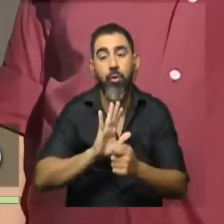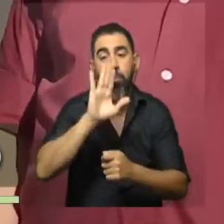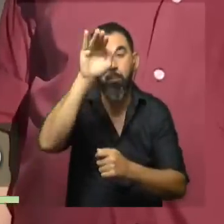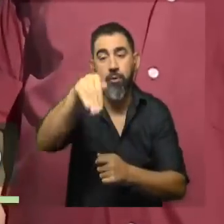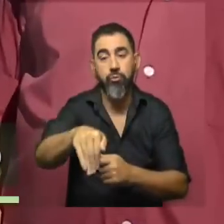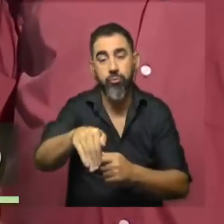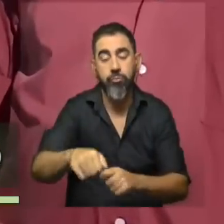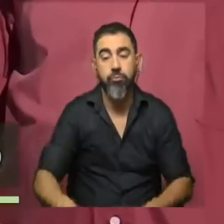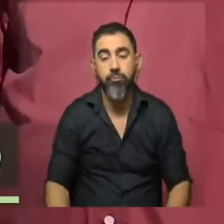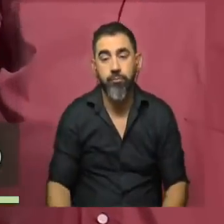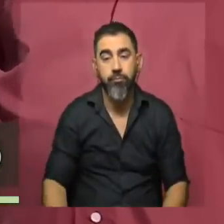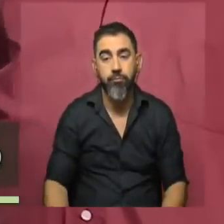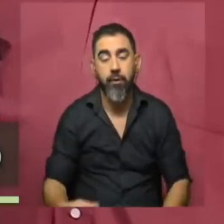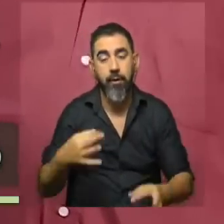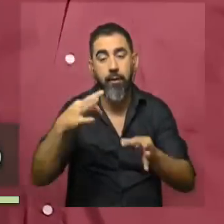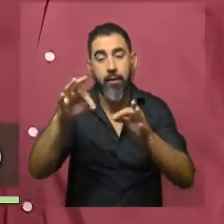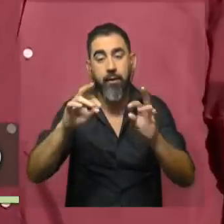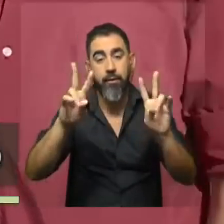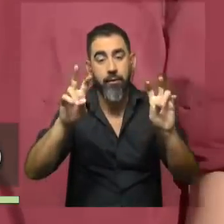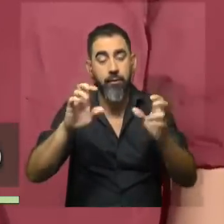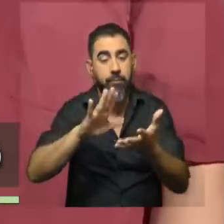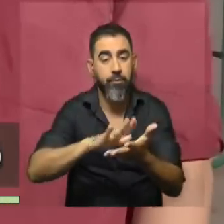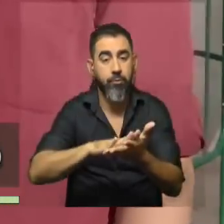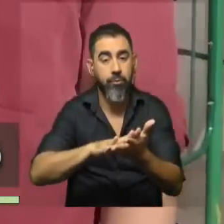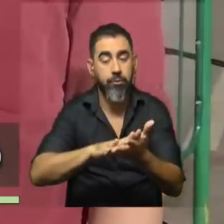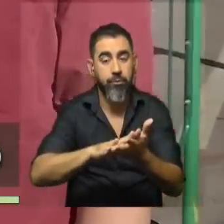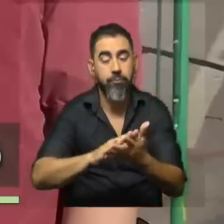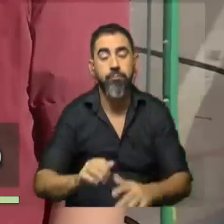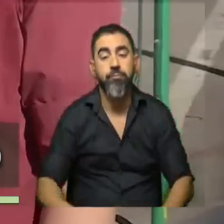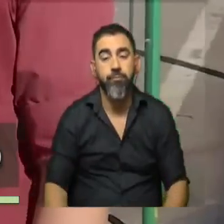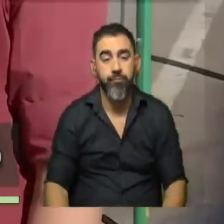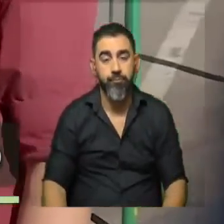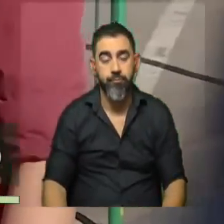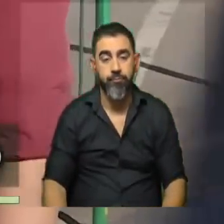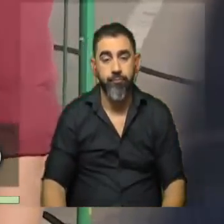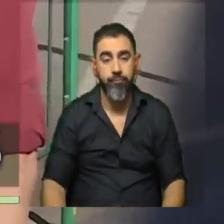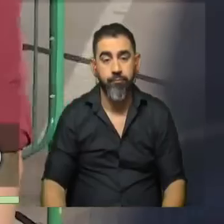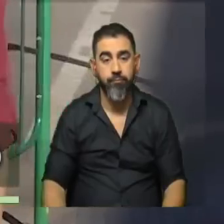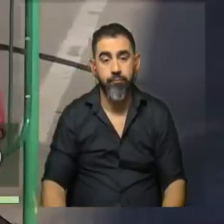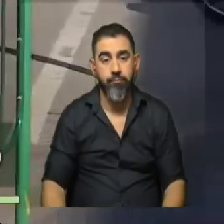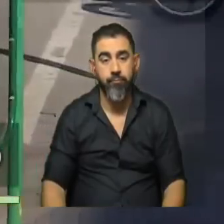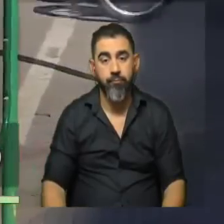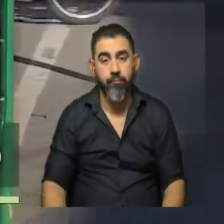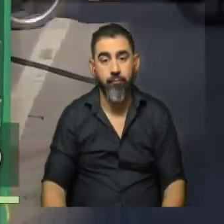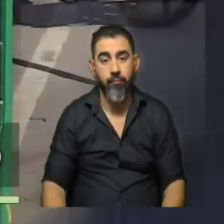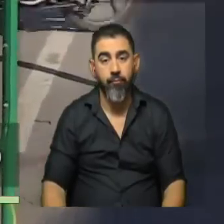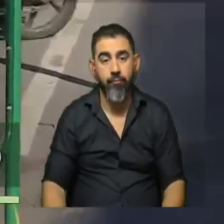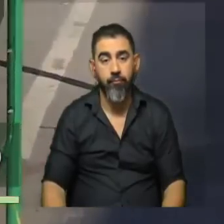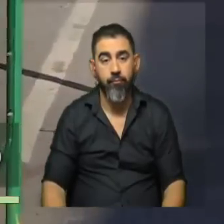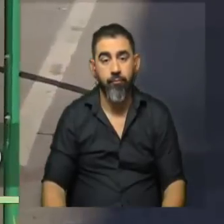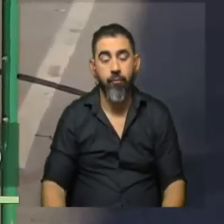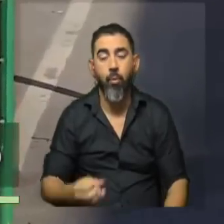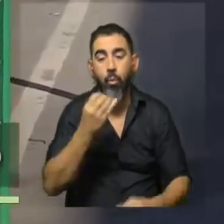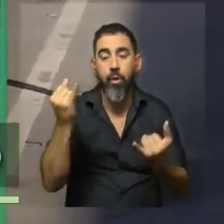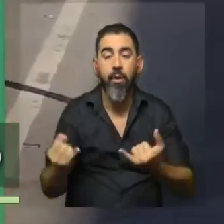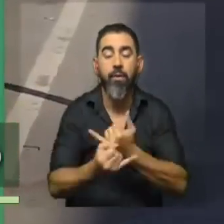de Belvedere, que nos va a dar más detalles acerca de este tema y de otros también que están relacionados con el comercio. Carlos,